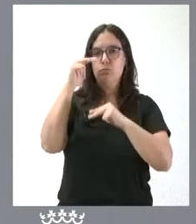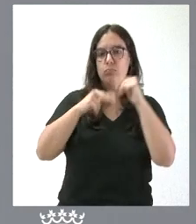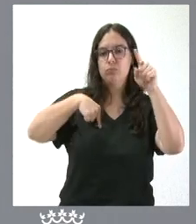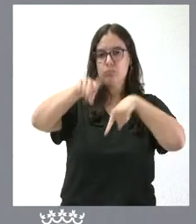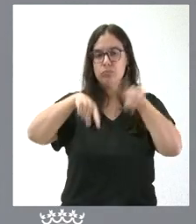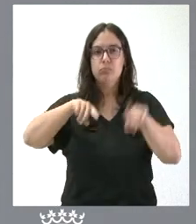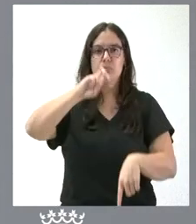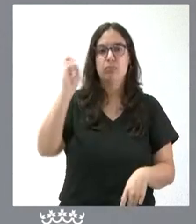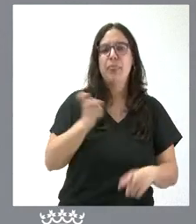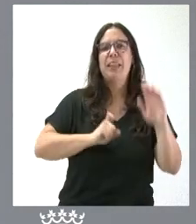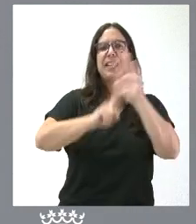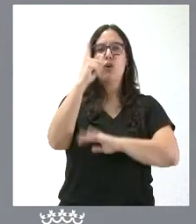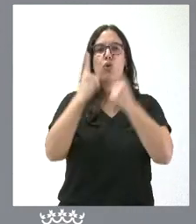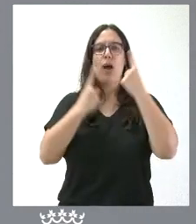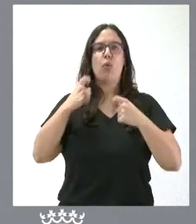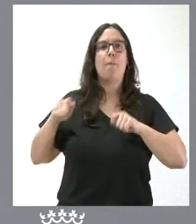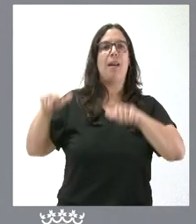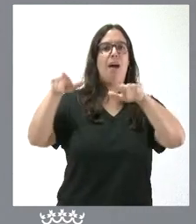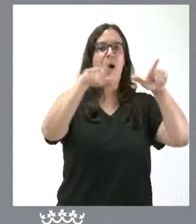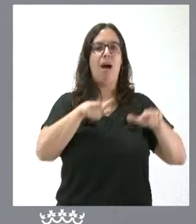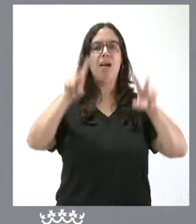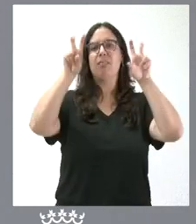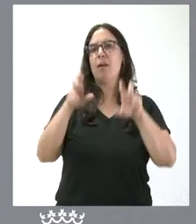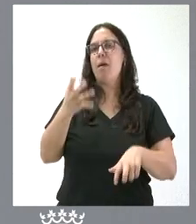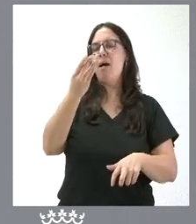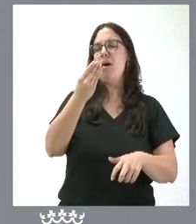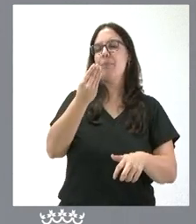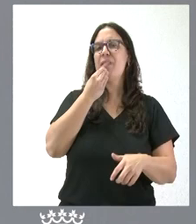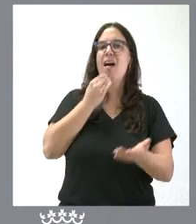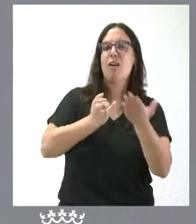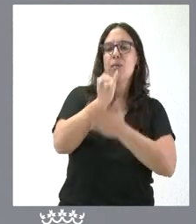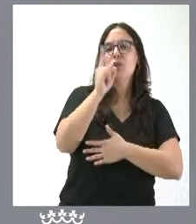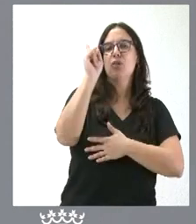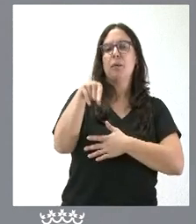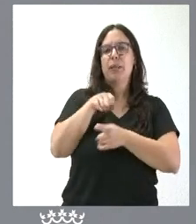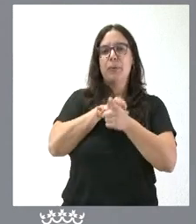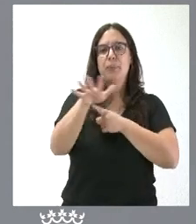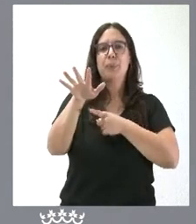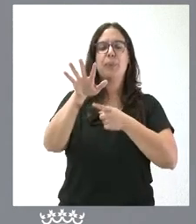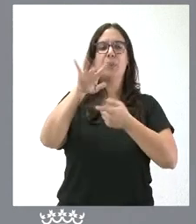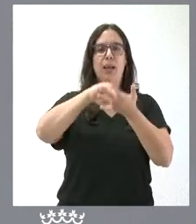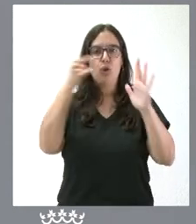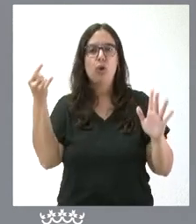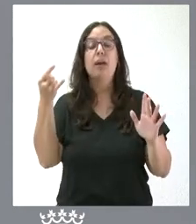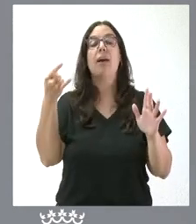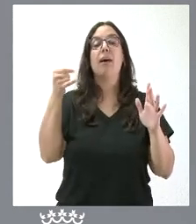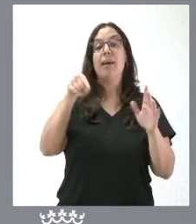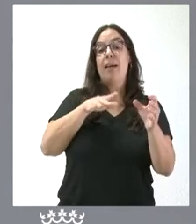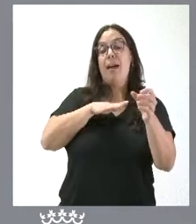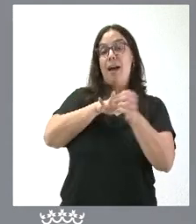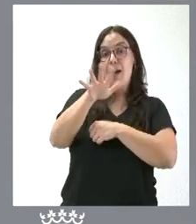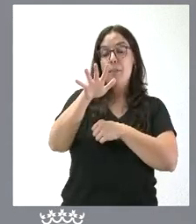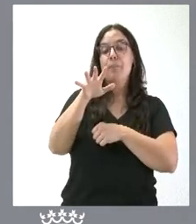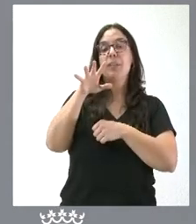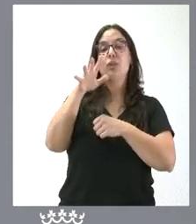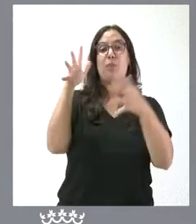desarrollo de algunas plataformas en el ámbito agroalimentario, de transferencia tecnológica, de lo que estamos hablando en el ámbito de las infraestructuras,